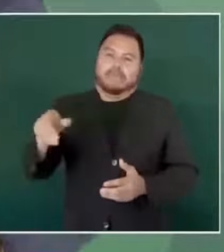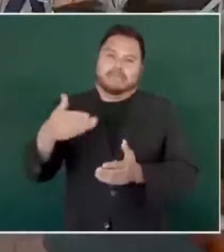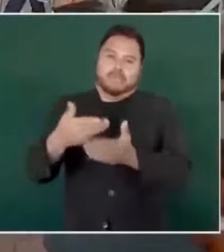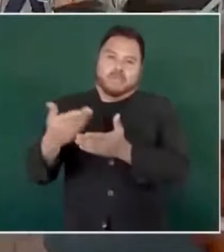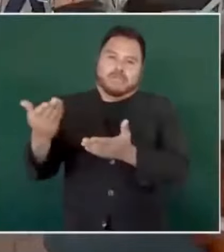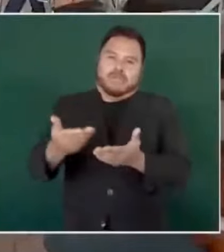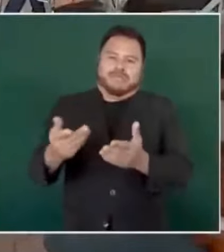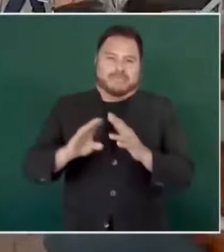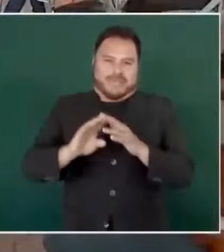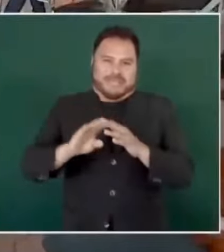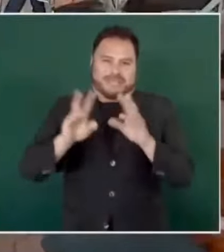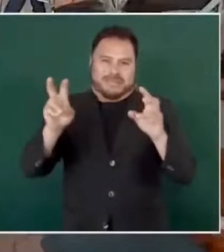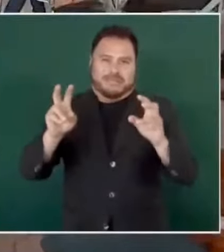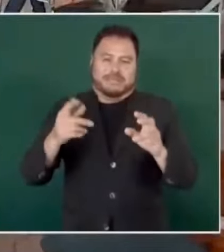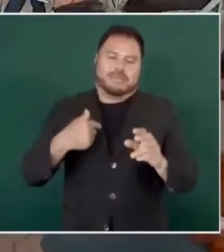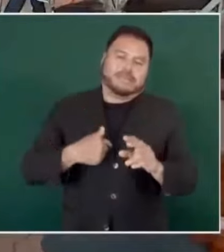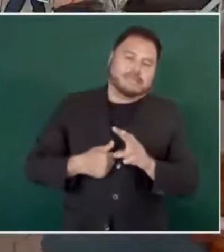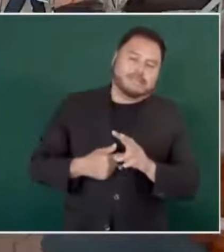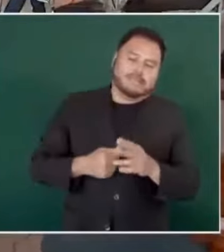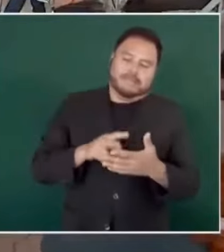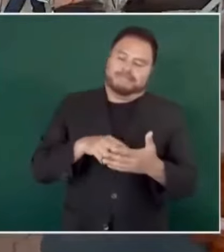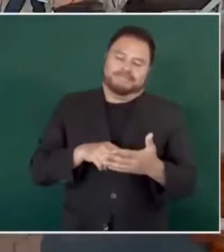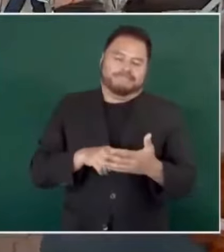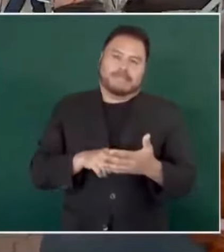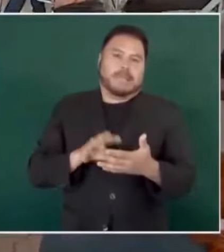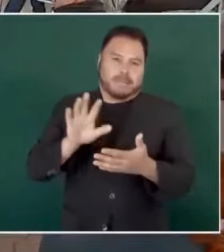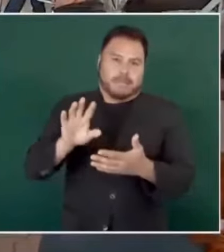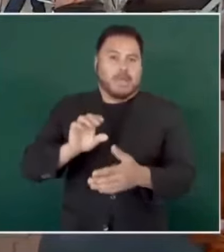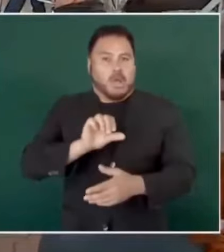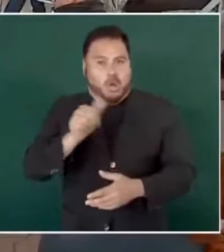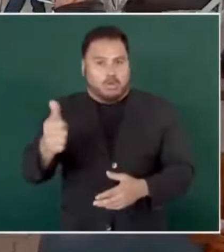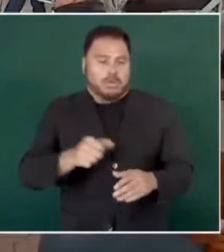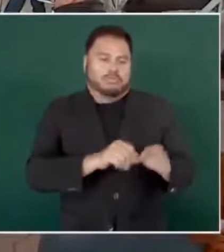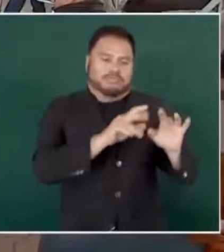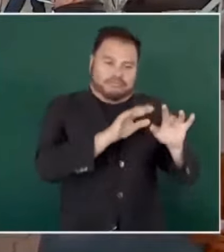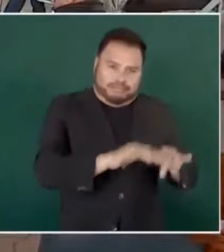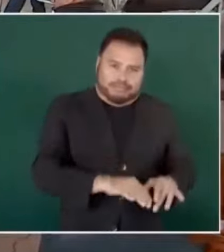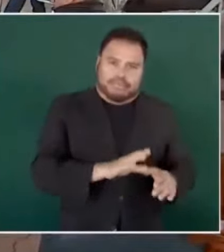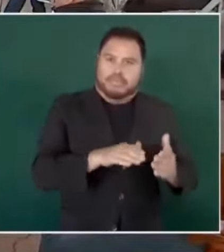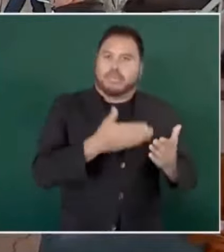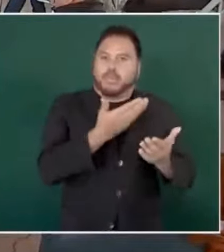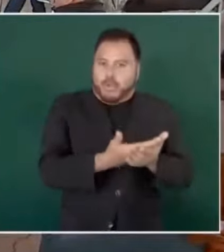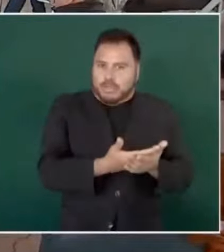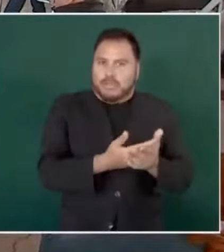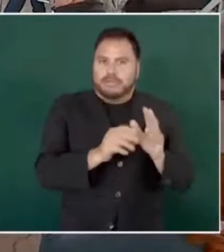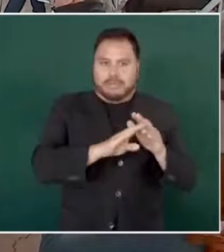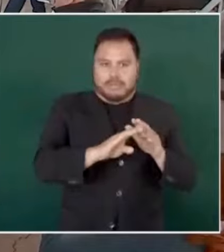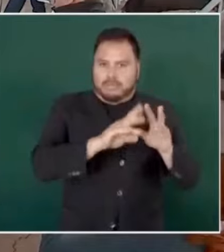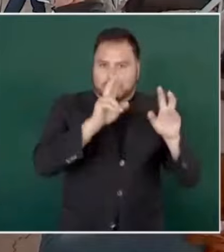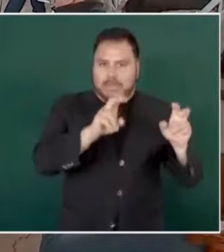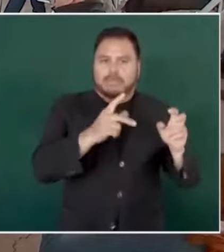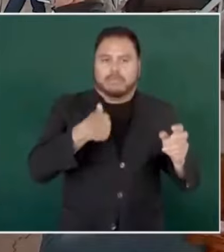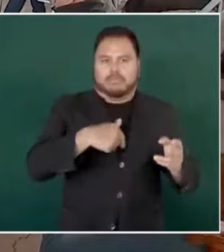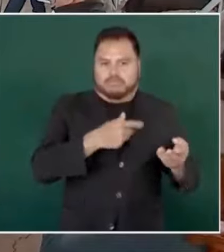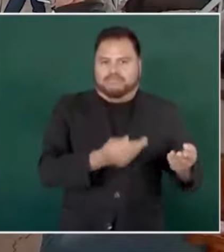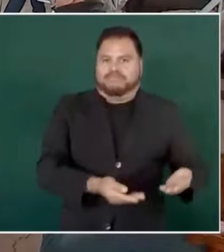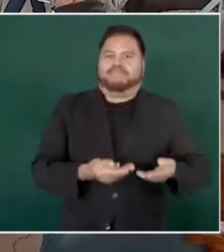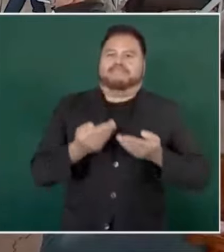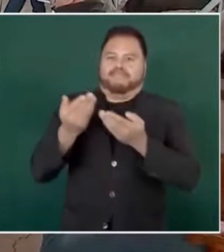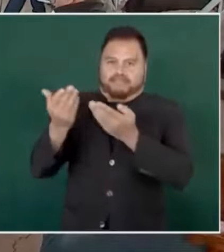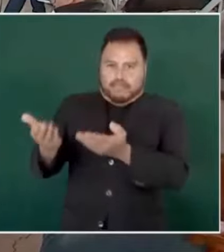tiene que ver con esto de la regularización, también con el que se ayude en el tema